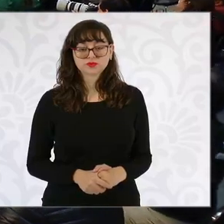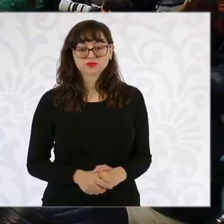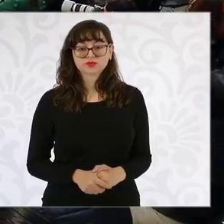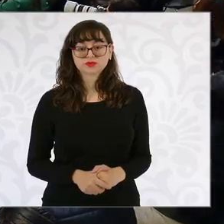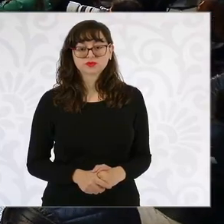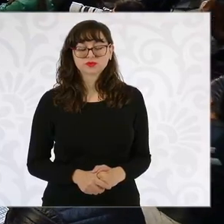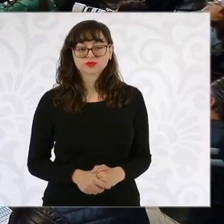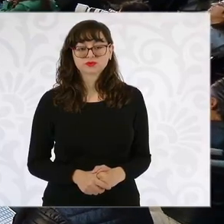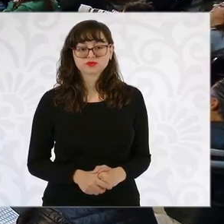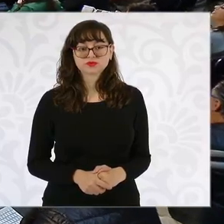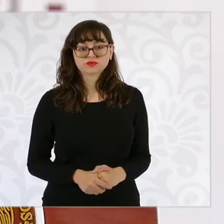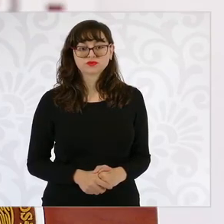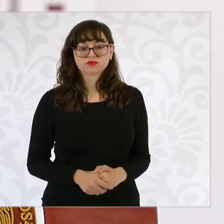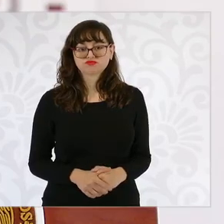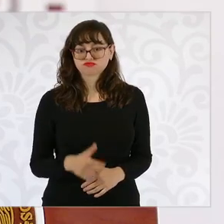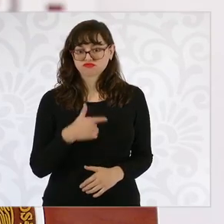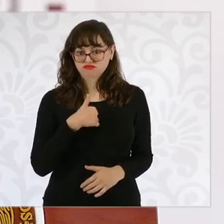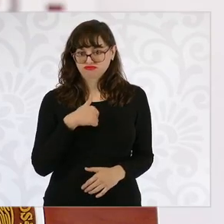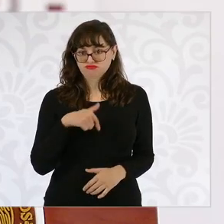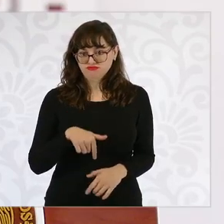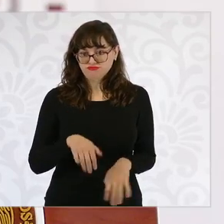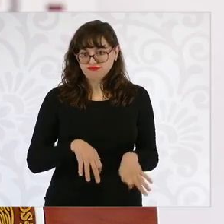Yo voy a estar aquí trabajando.